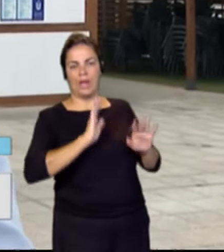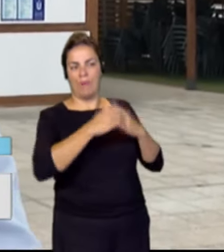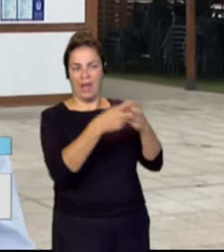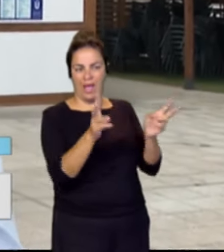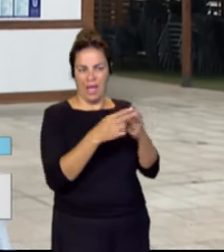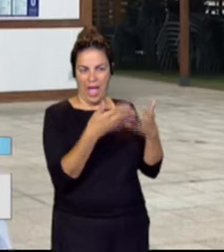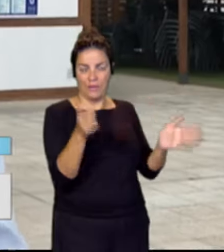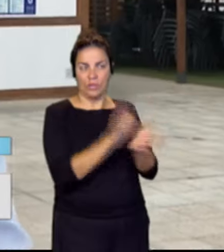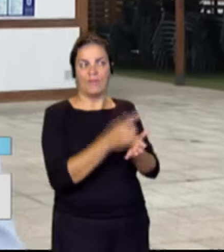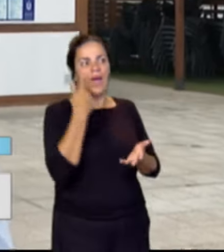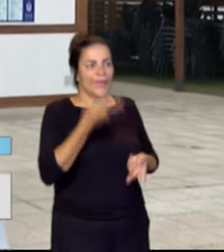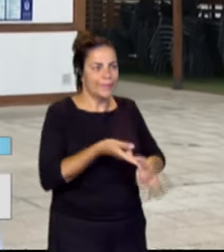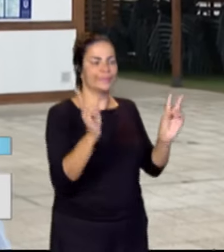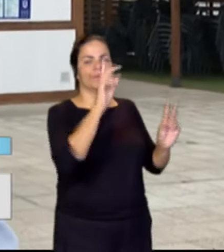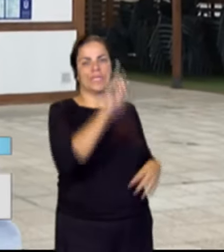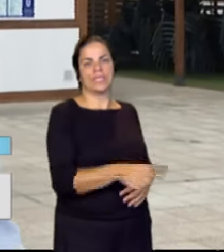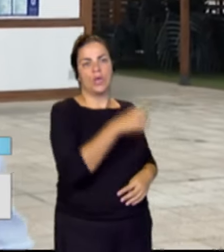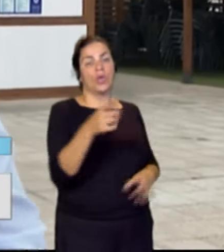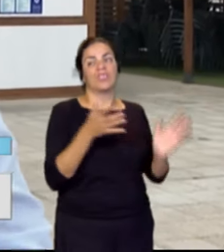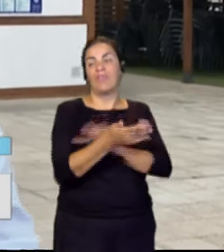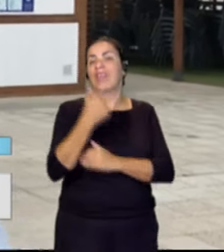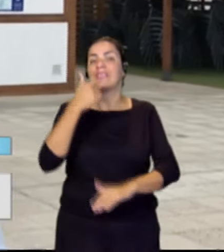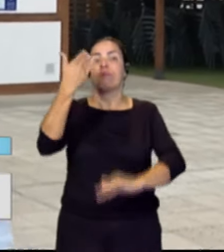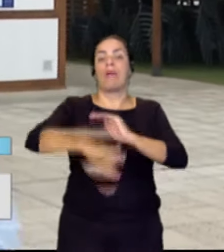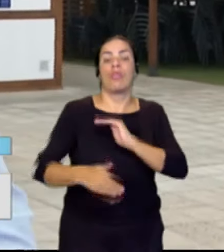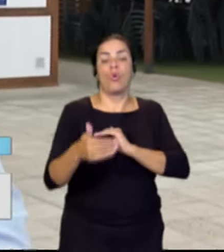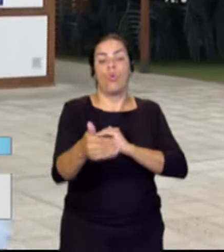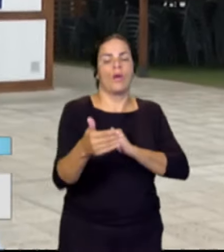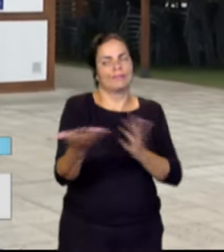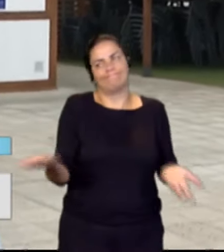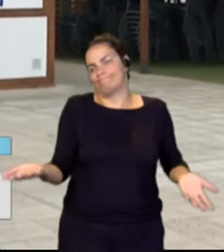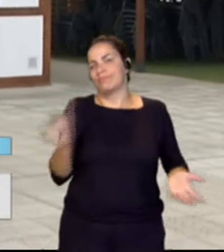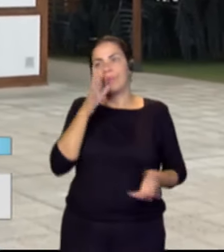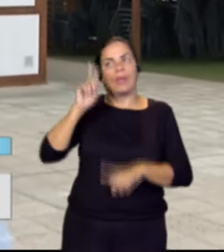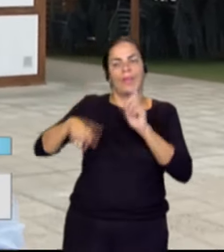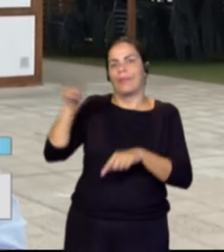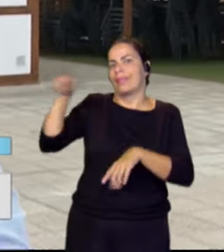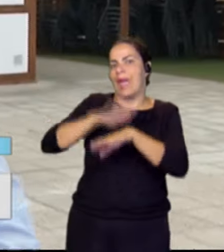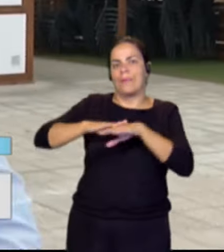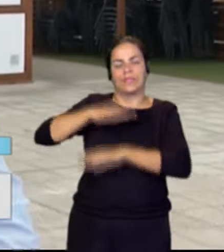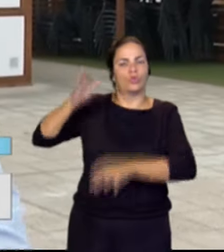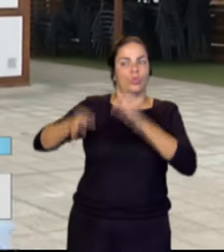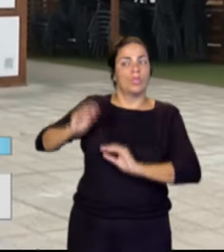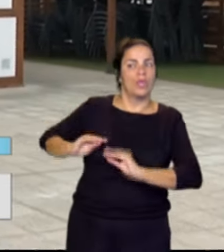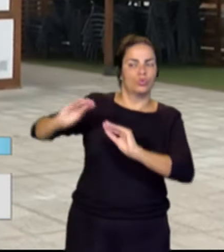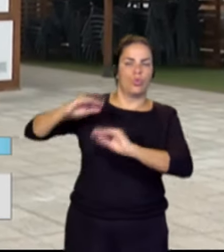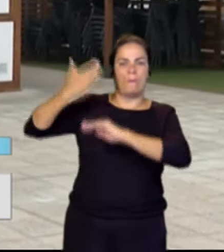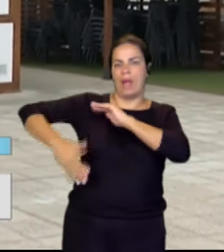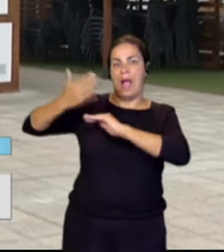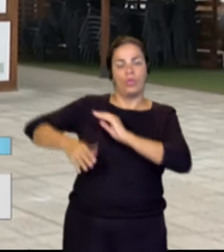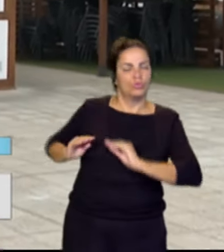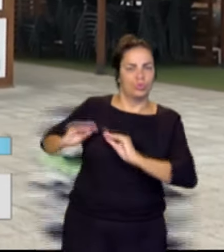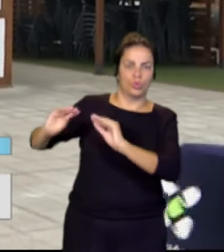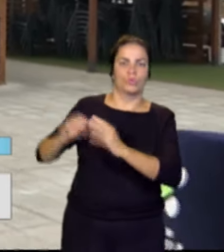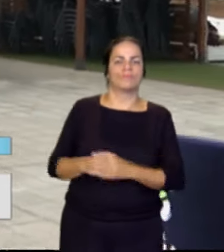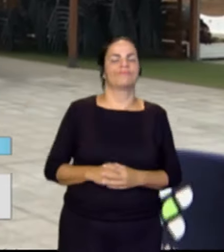de las instalaciones, así que no podríamos decir un plazo porque al final, pues, ya dependemos un poco de la administración de justicia y los plazos con los que ellos se